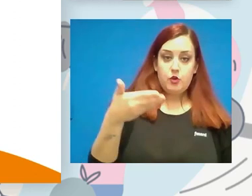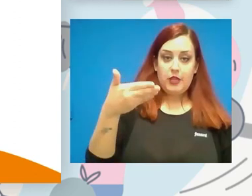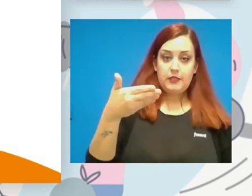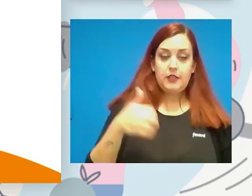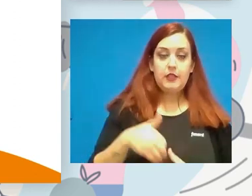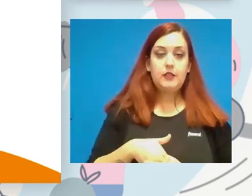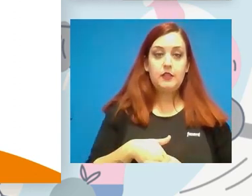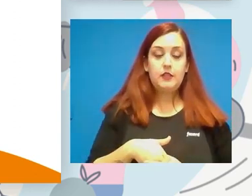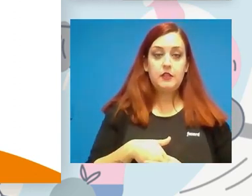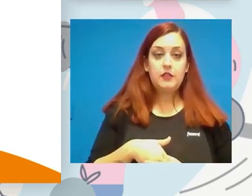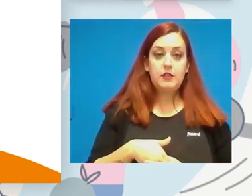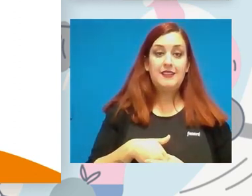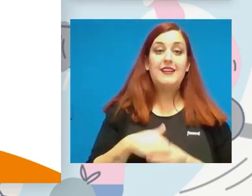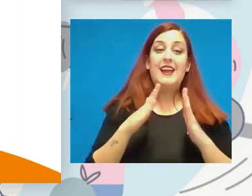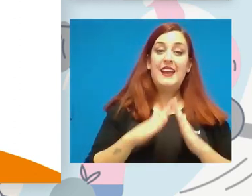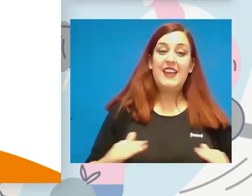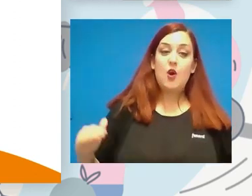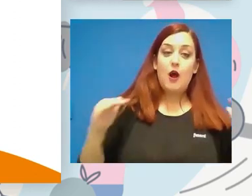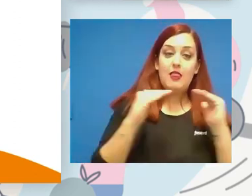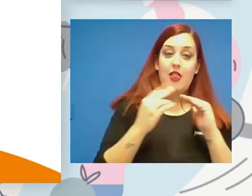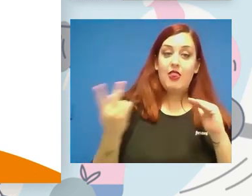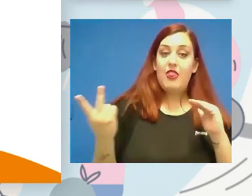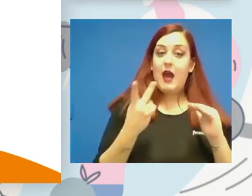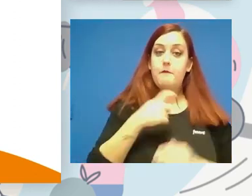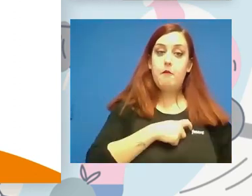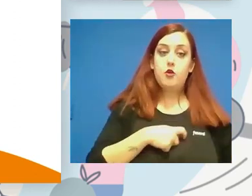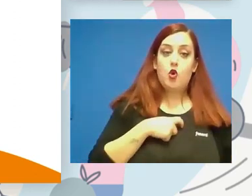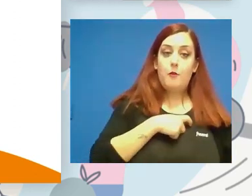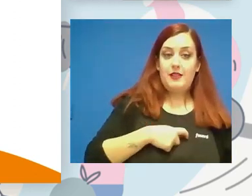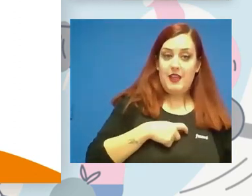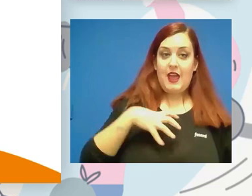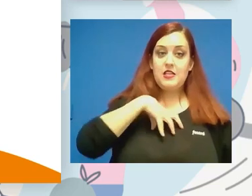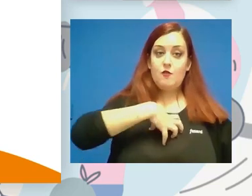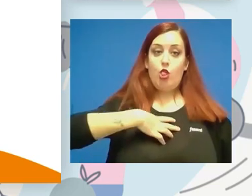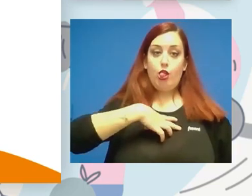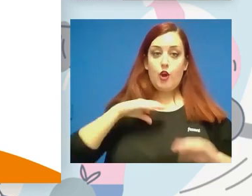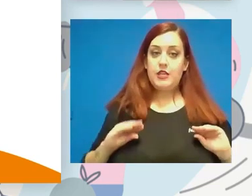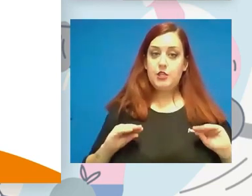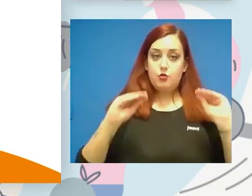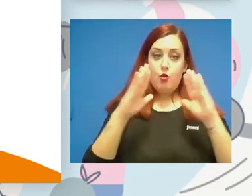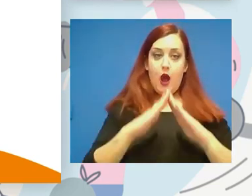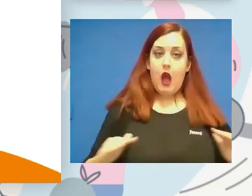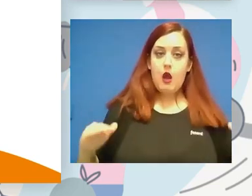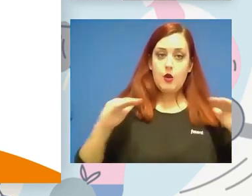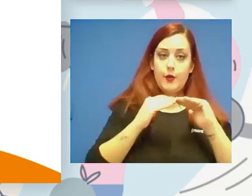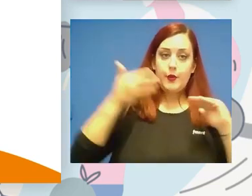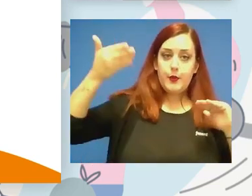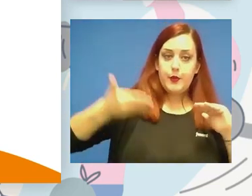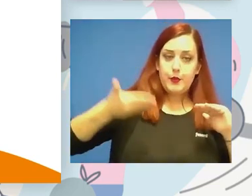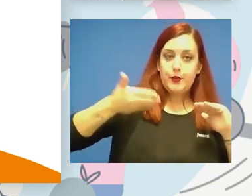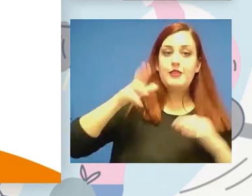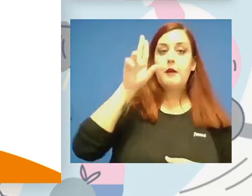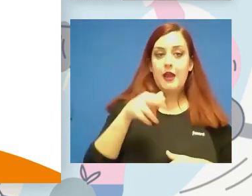más importante, la igualdad de ambos comités en el ejercicio de sus funciones, así como lo relativo a sus obligaciones y derechos.